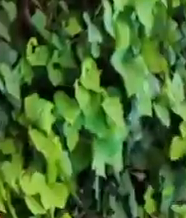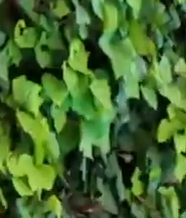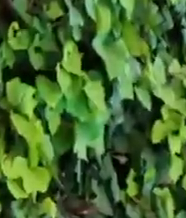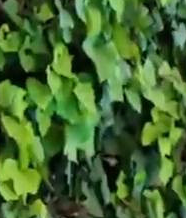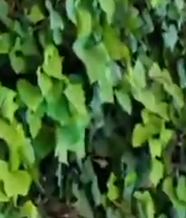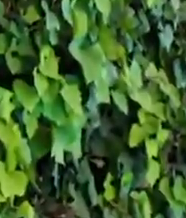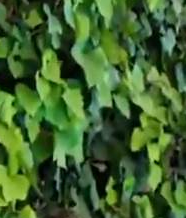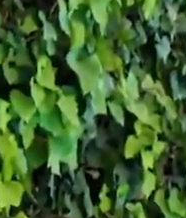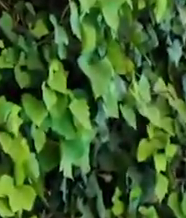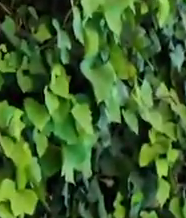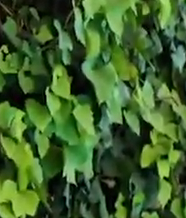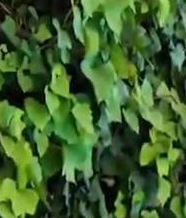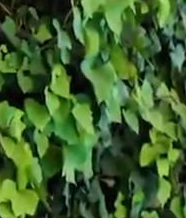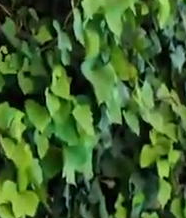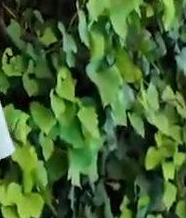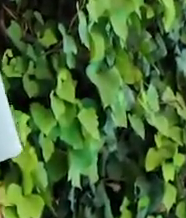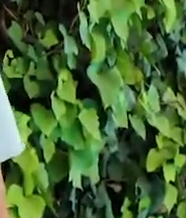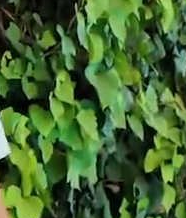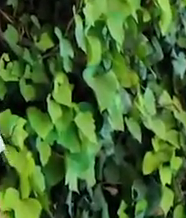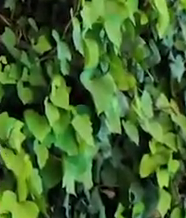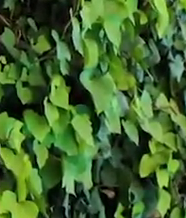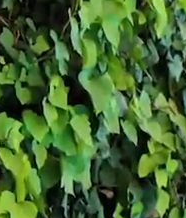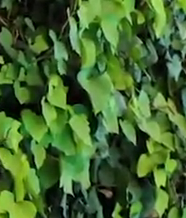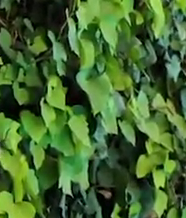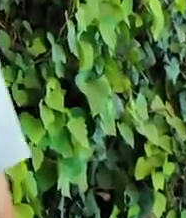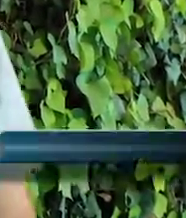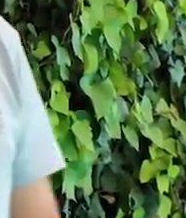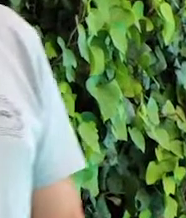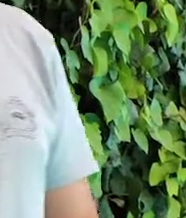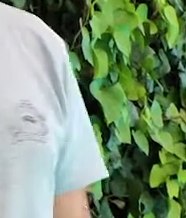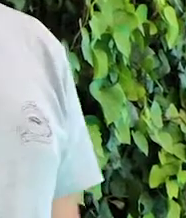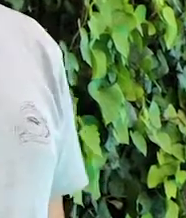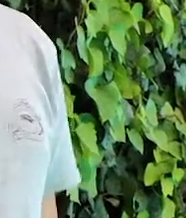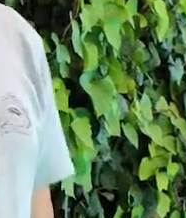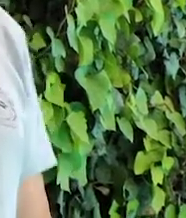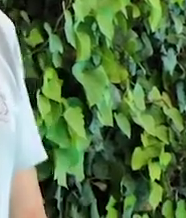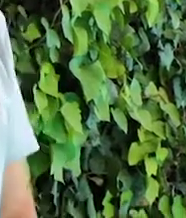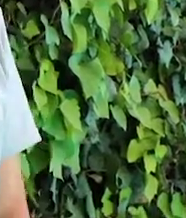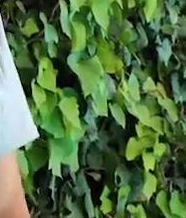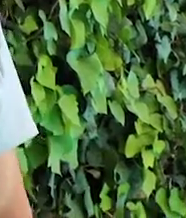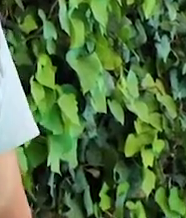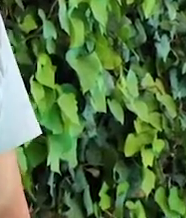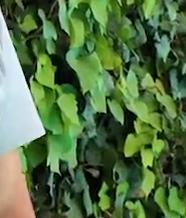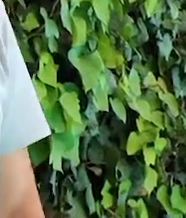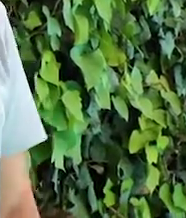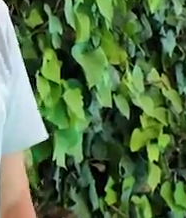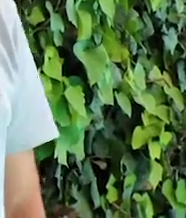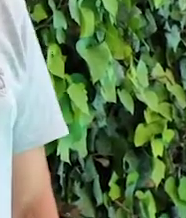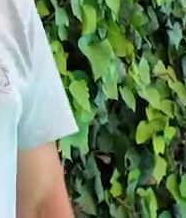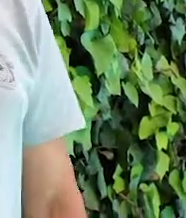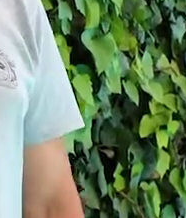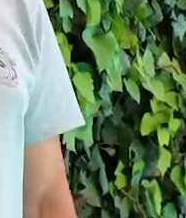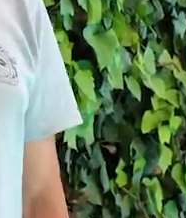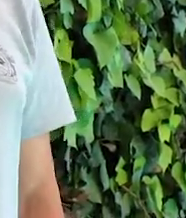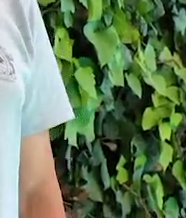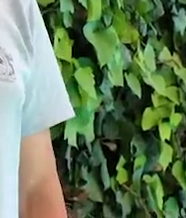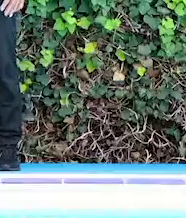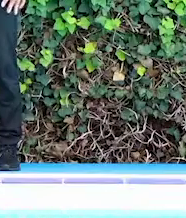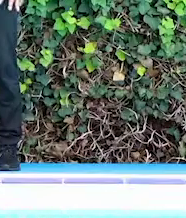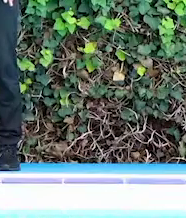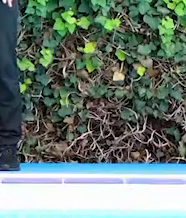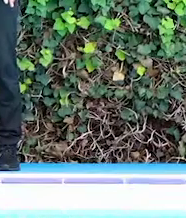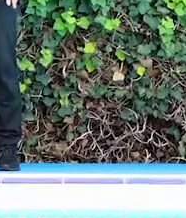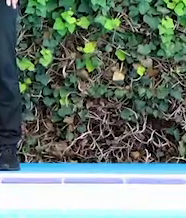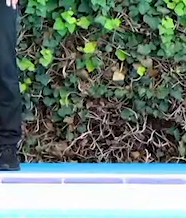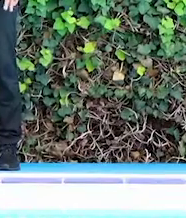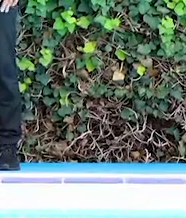trabajando el abdomen. Lo que vamos a hacer, Yair, en esta ocasión, nos vamos a acostar totalmente y vamos a flexionar y estirar nuestras piernas.